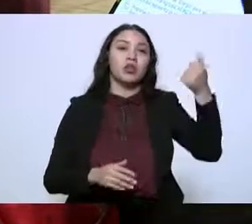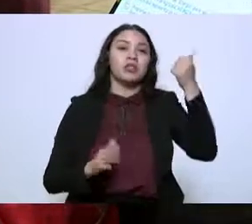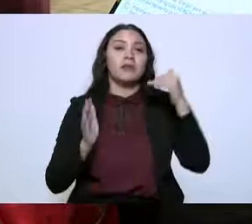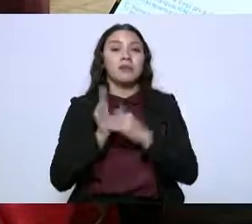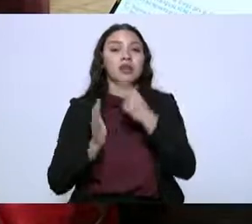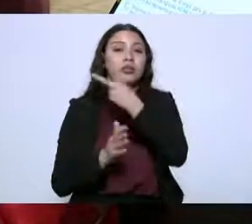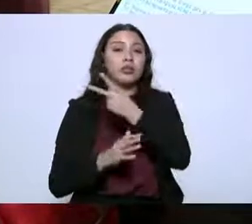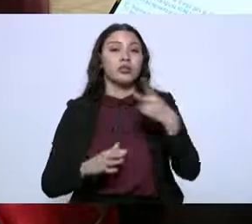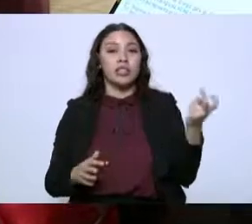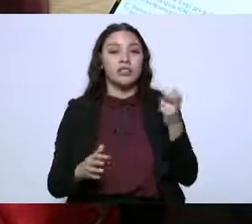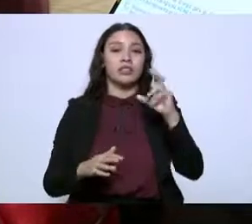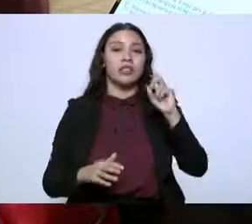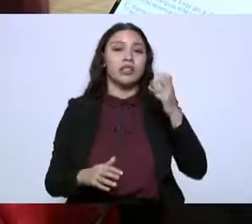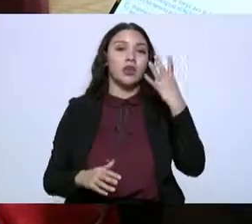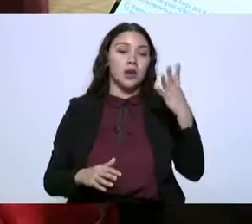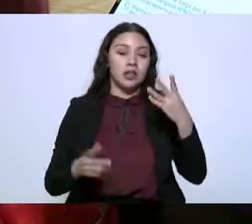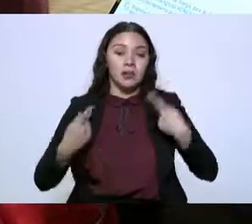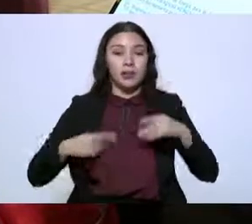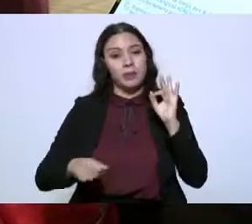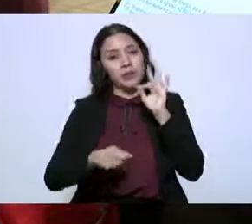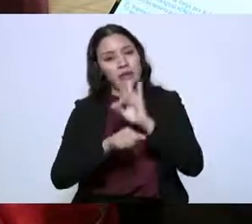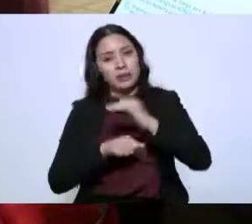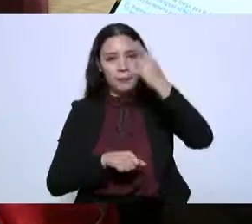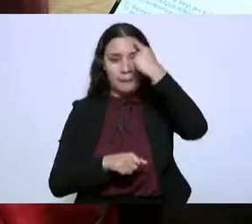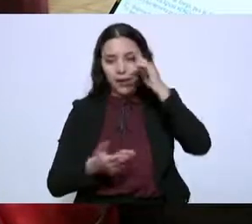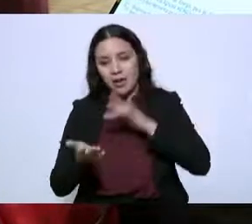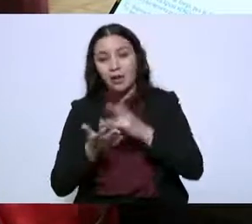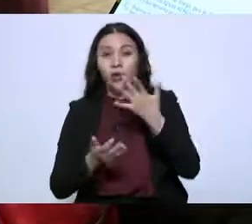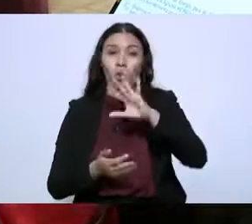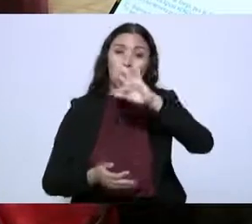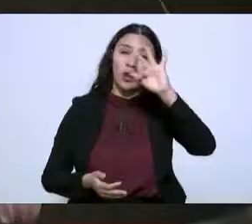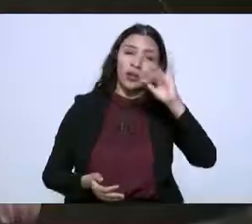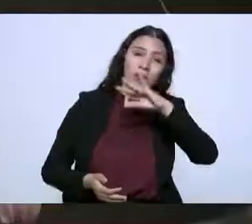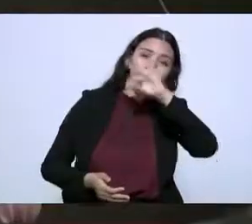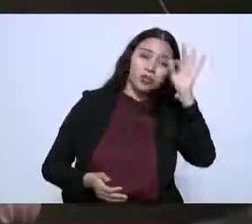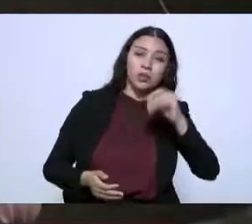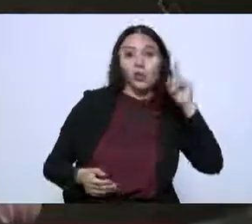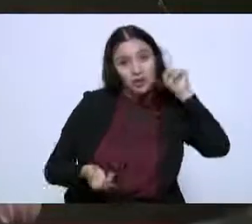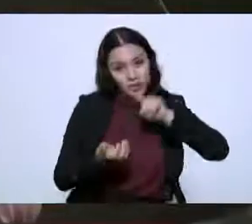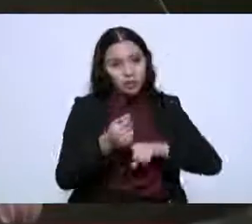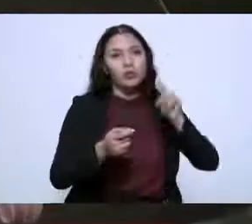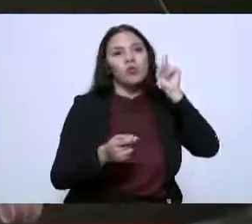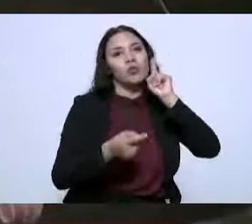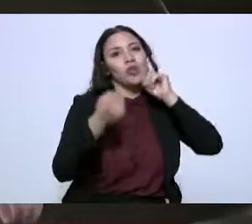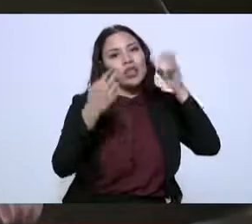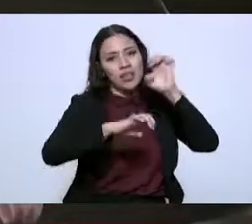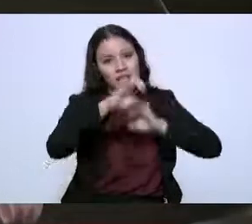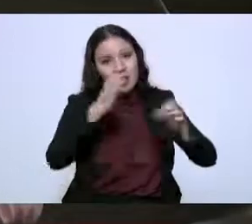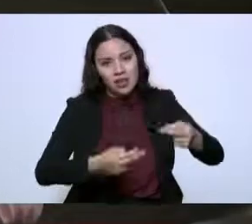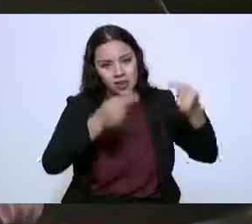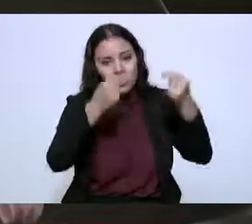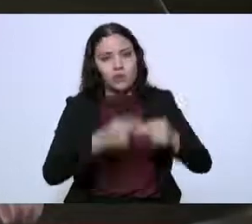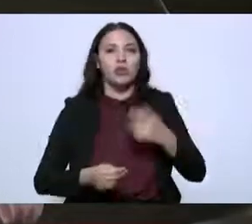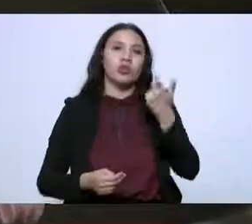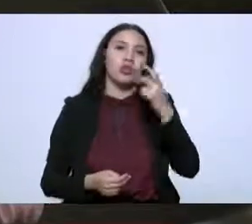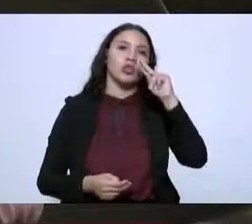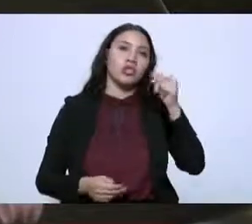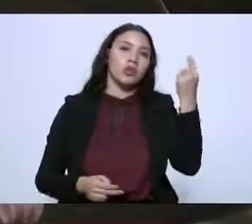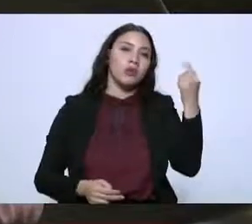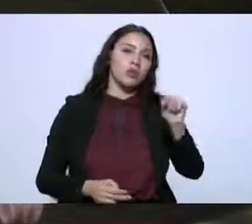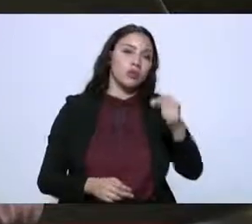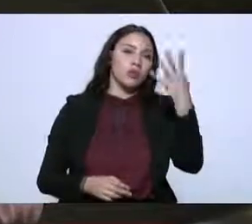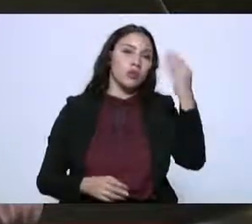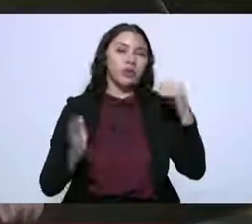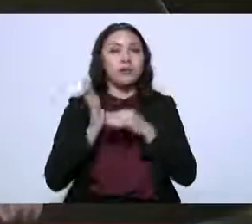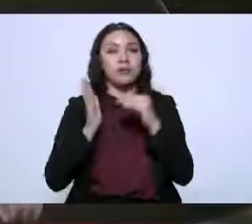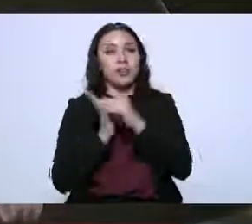234 beneficiarios, de los cuales el 40% son mujeres con una inversión de 80.9 millones